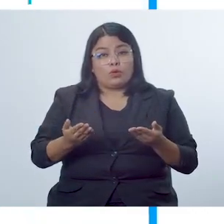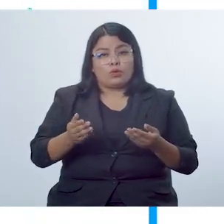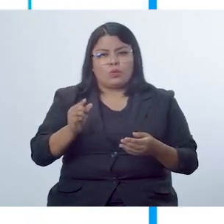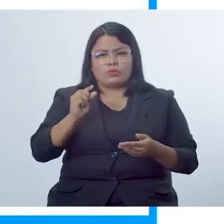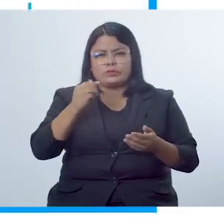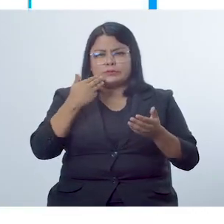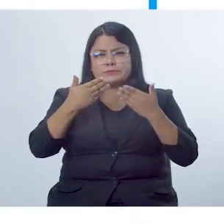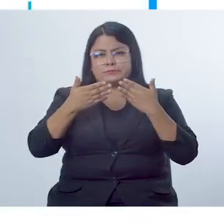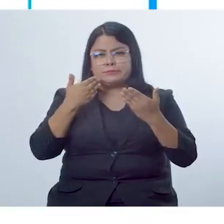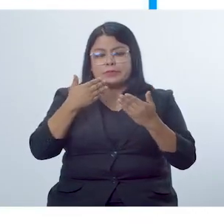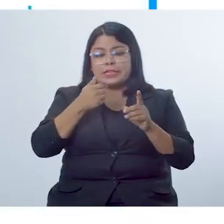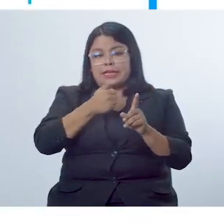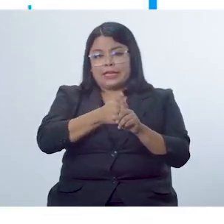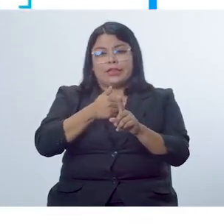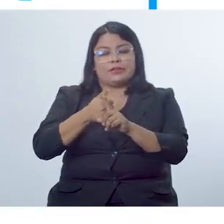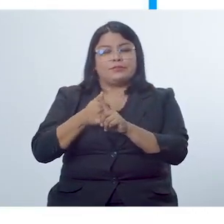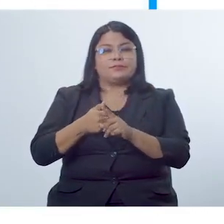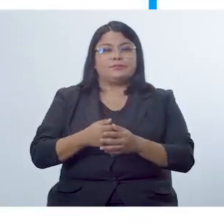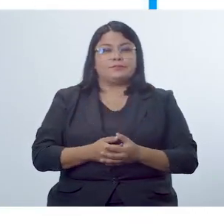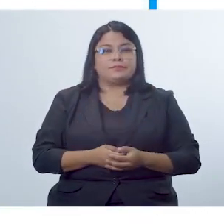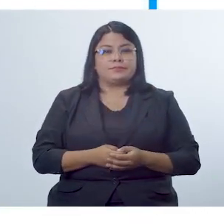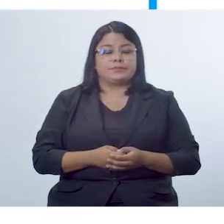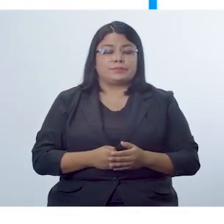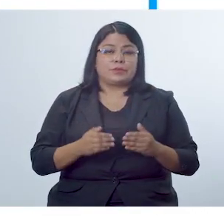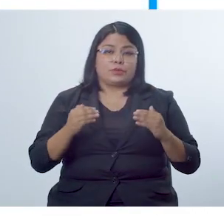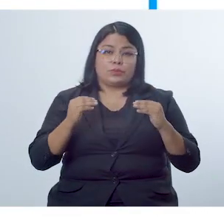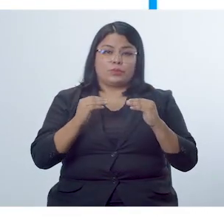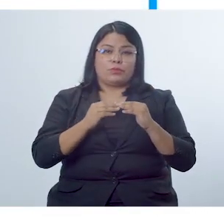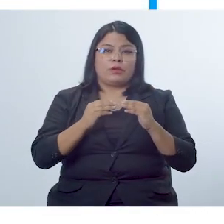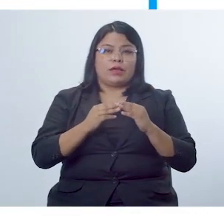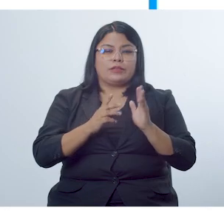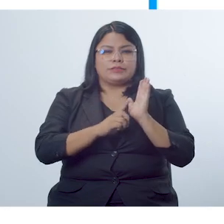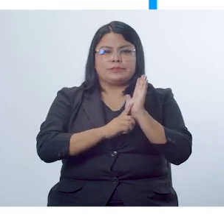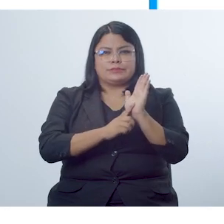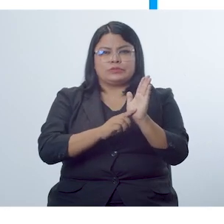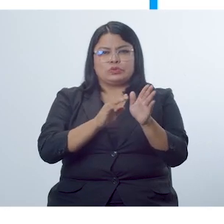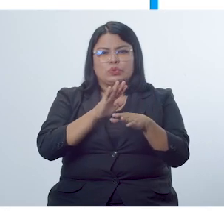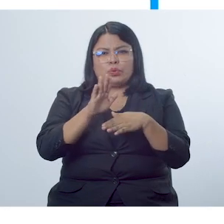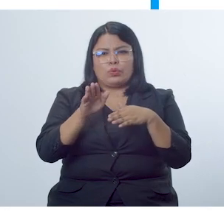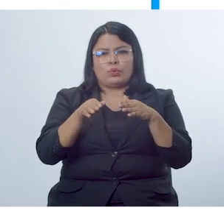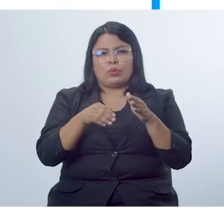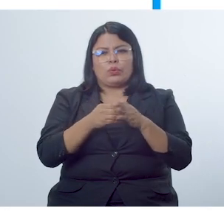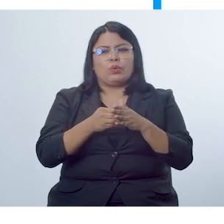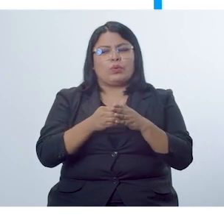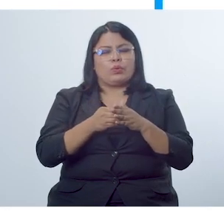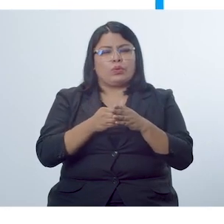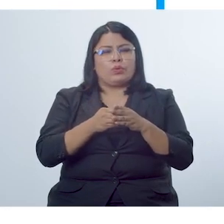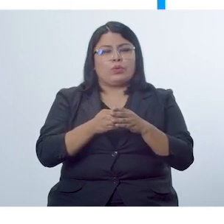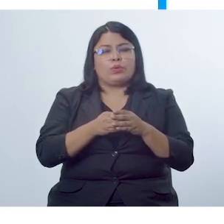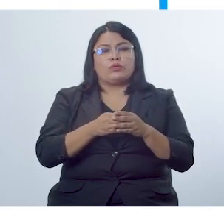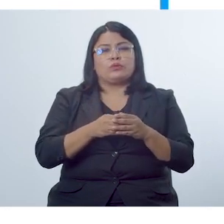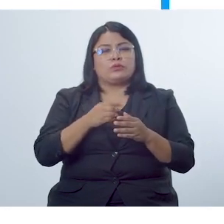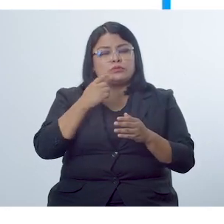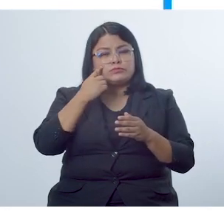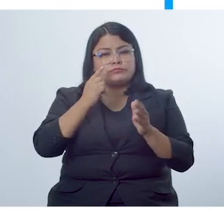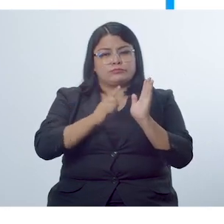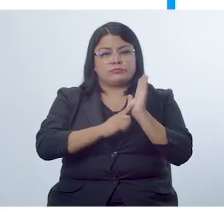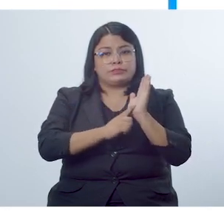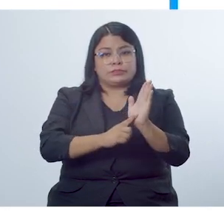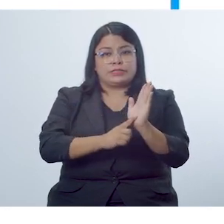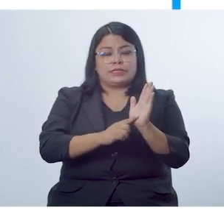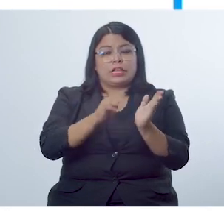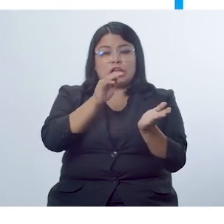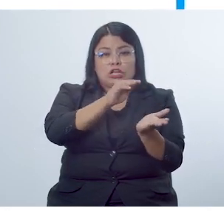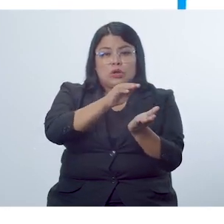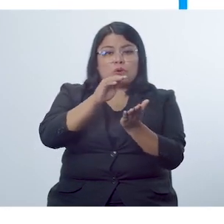breve explicación de cada uno. Además, se presenta toda la iconografía que estará presente a lo largo de las